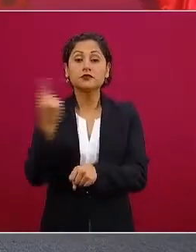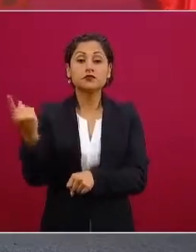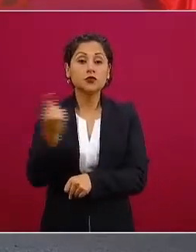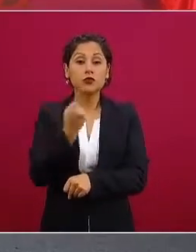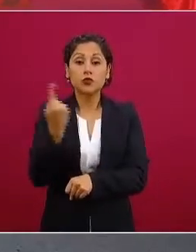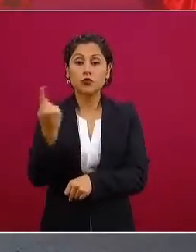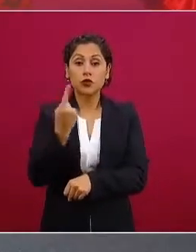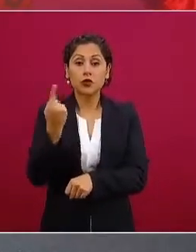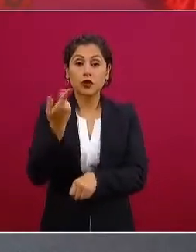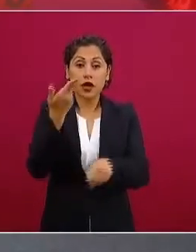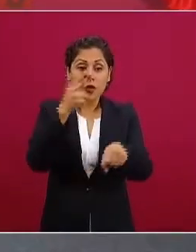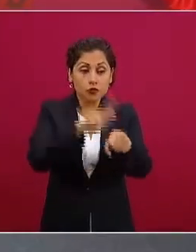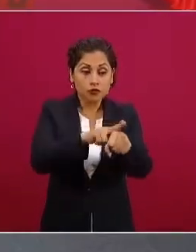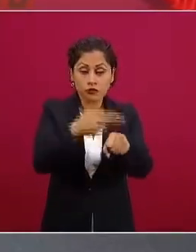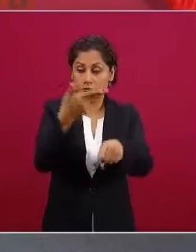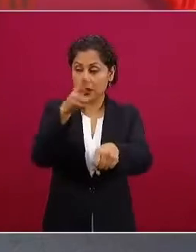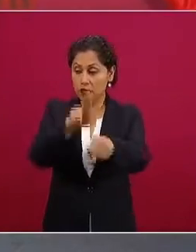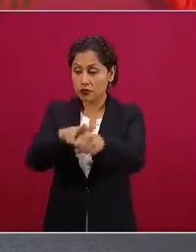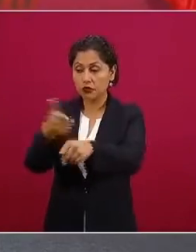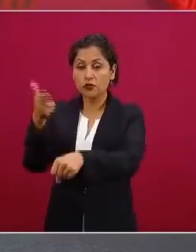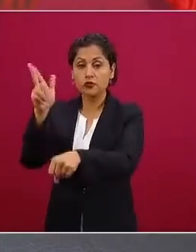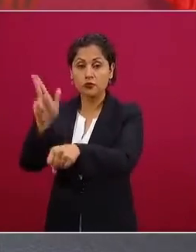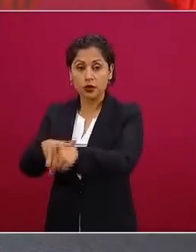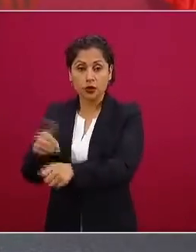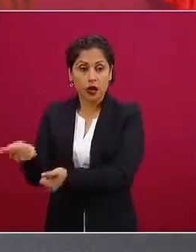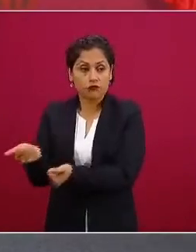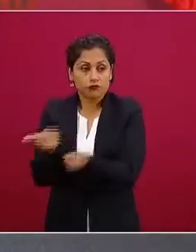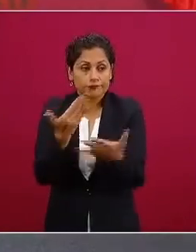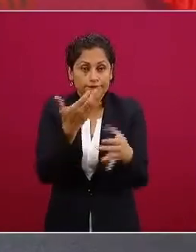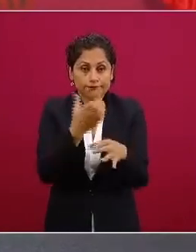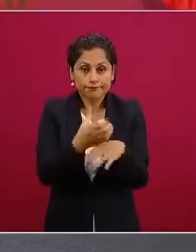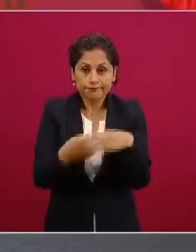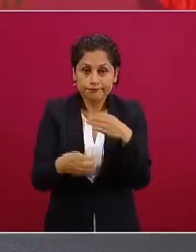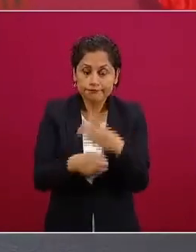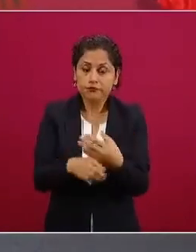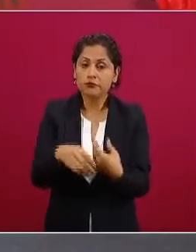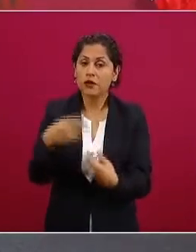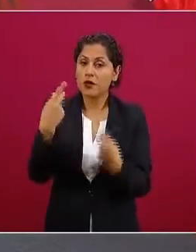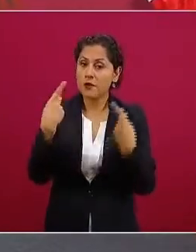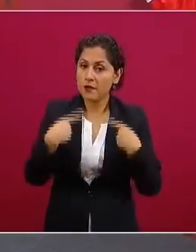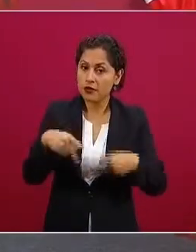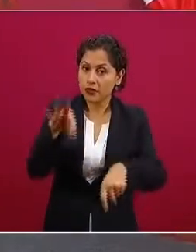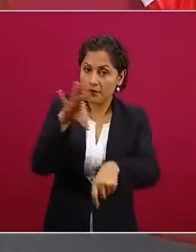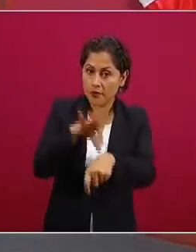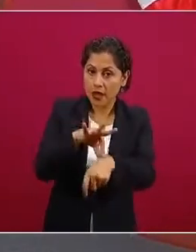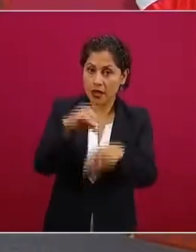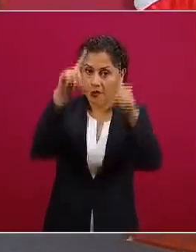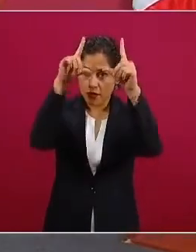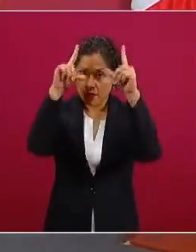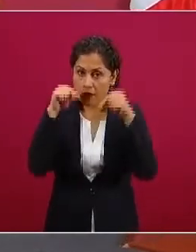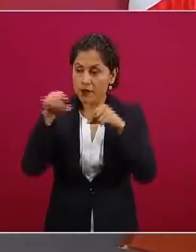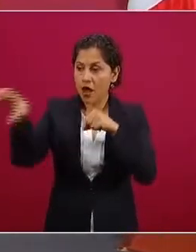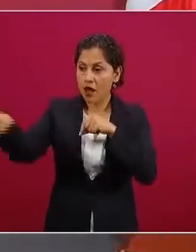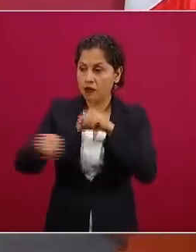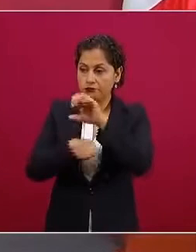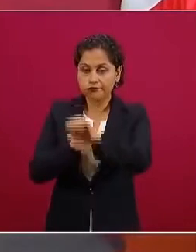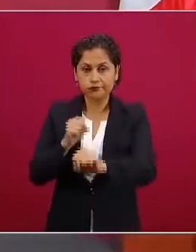hospitales estamos contratando médicos enfermeras a propósito